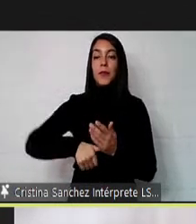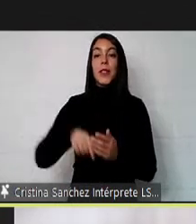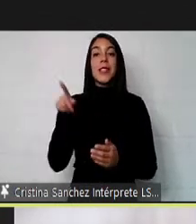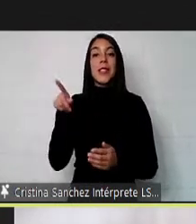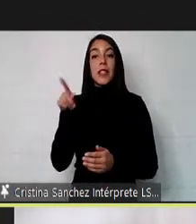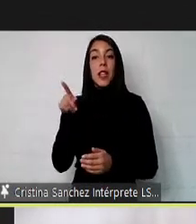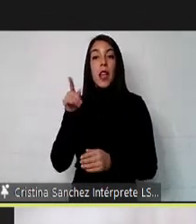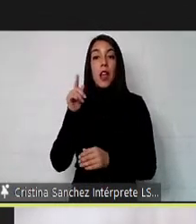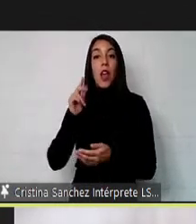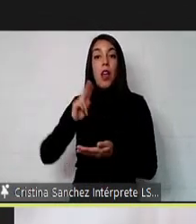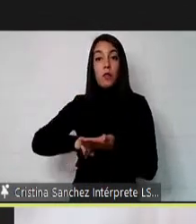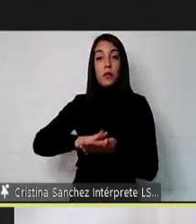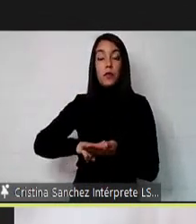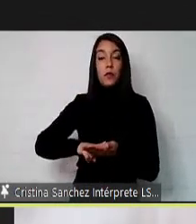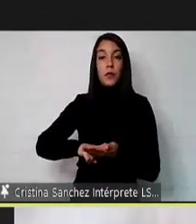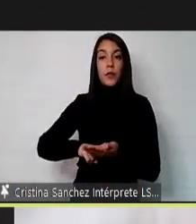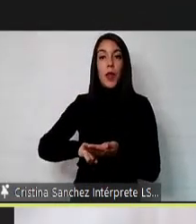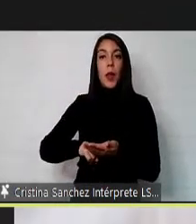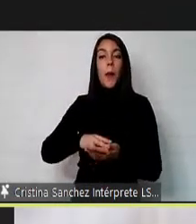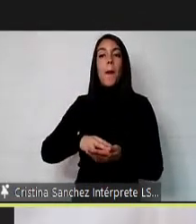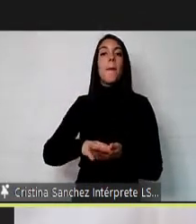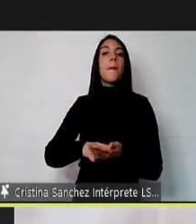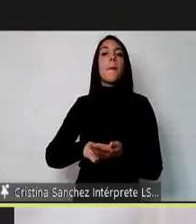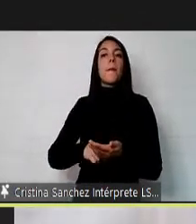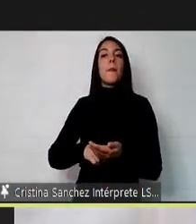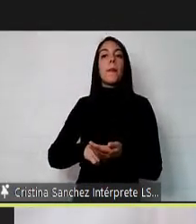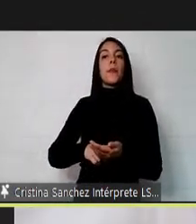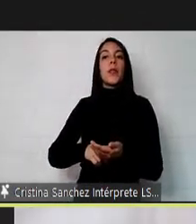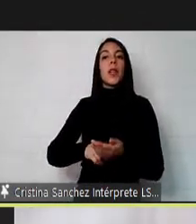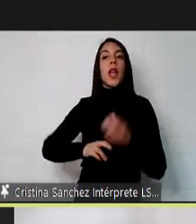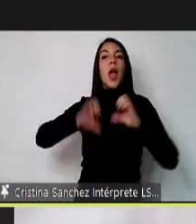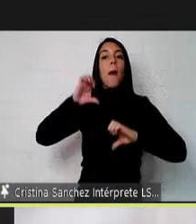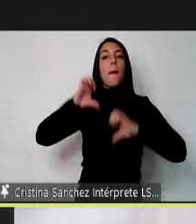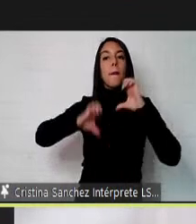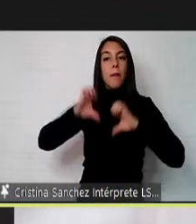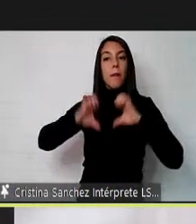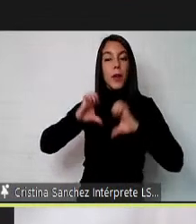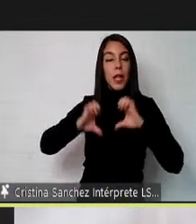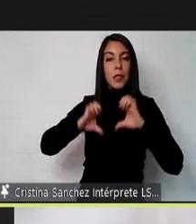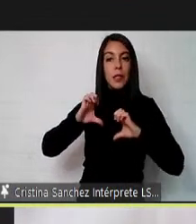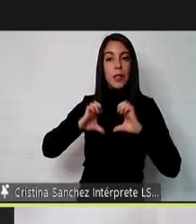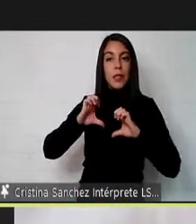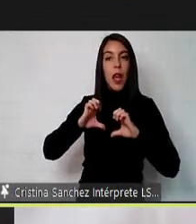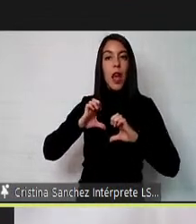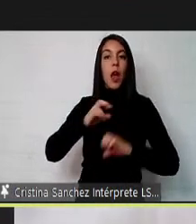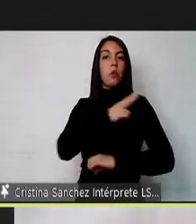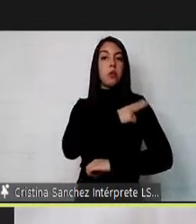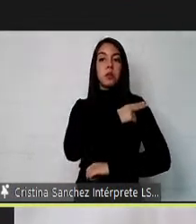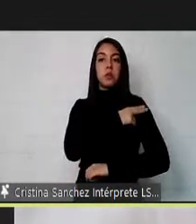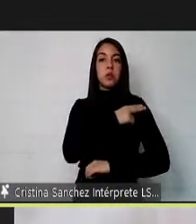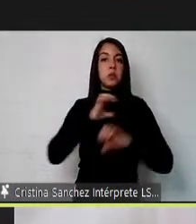las empleadores es decir las empresas o las jefaturas debieran